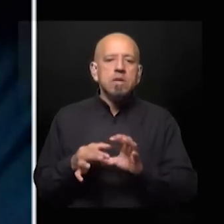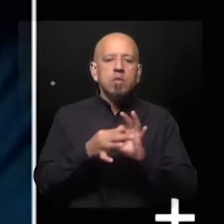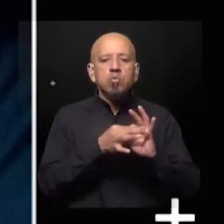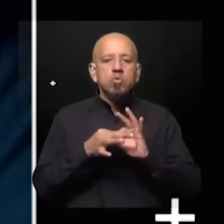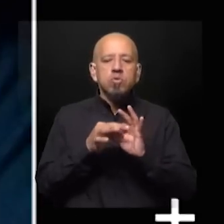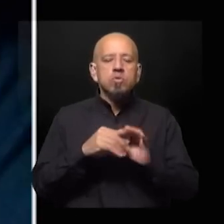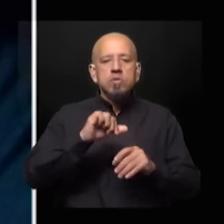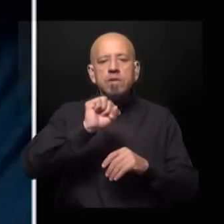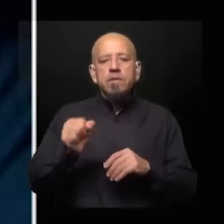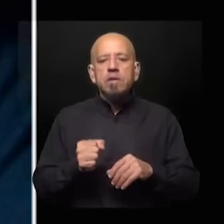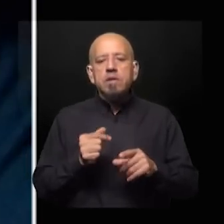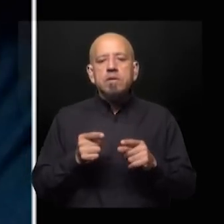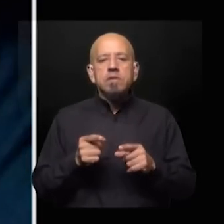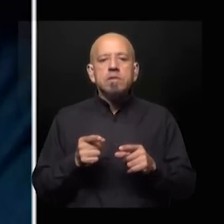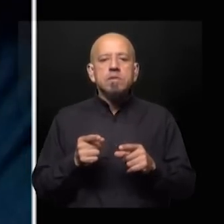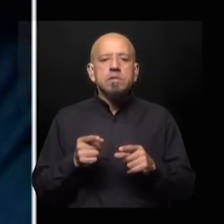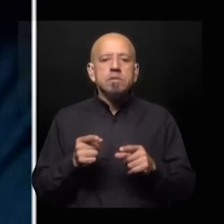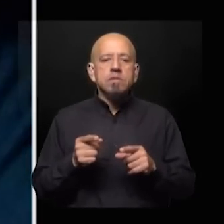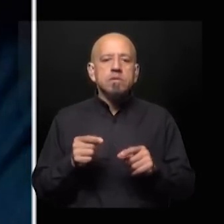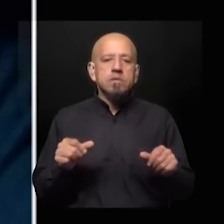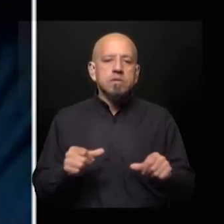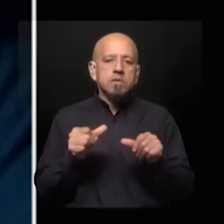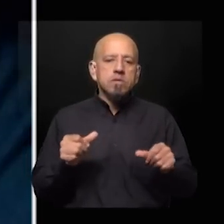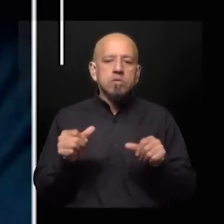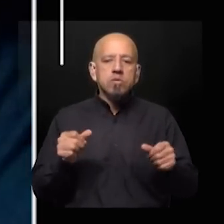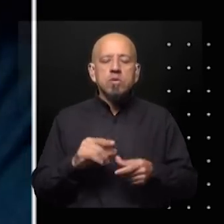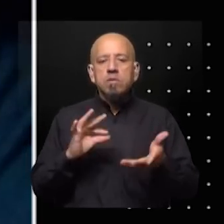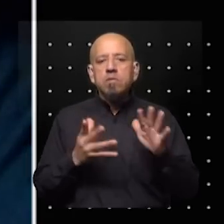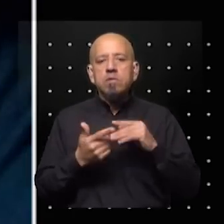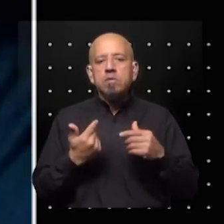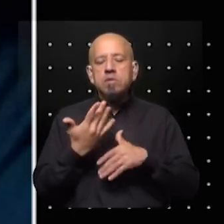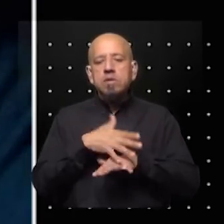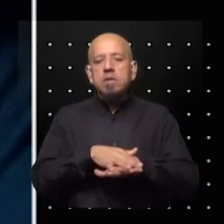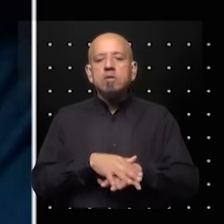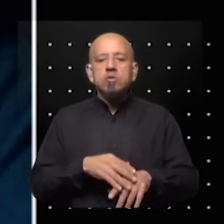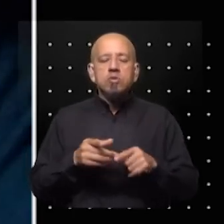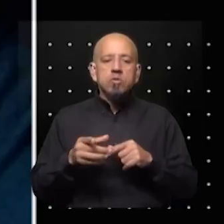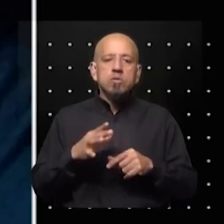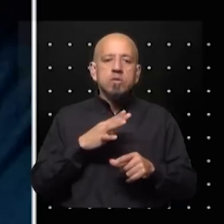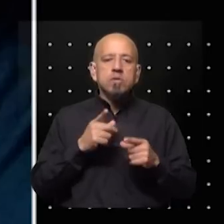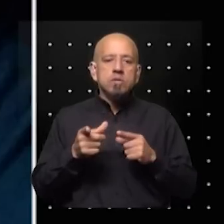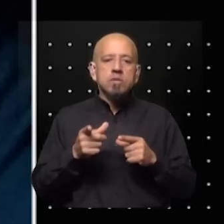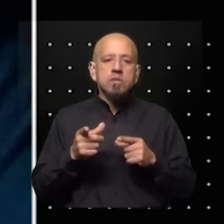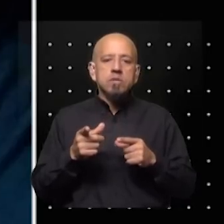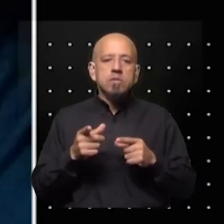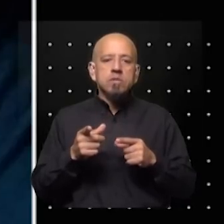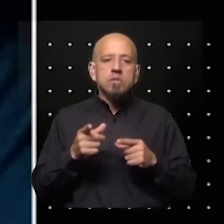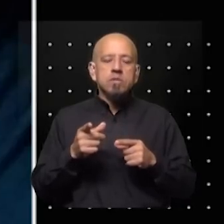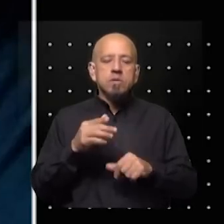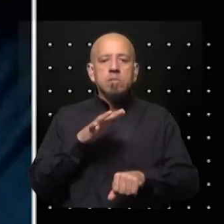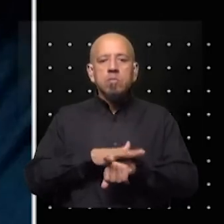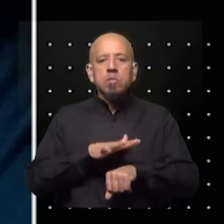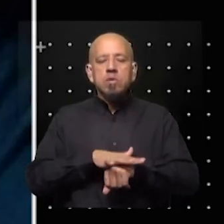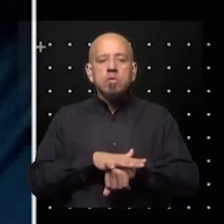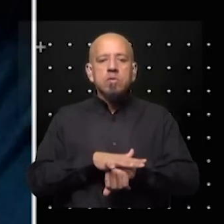se constituyó siguiendo los modelos de integración regional que proliferaban en aquel tiempo, y